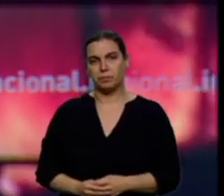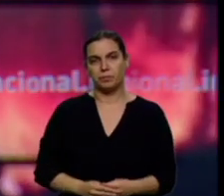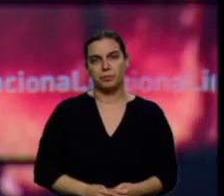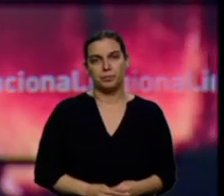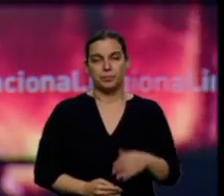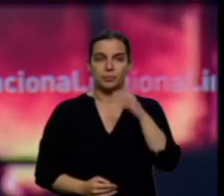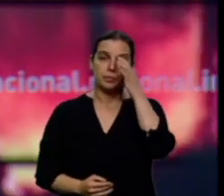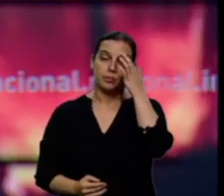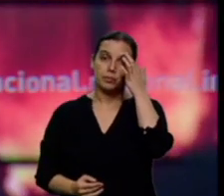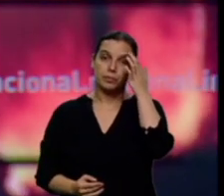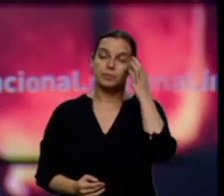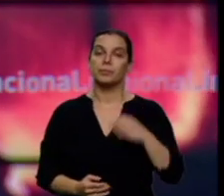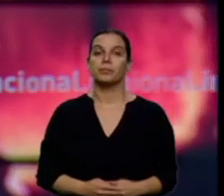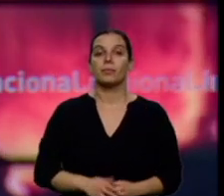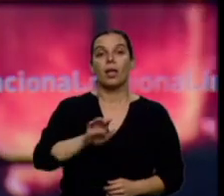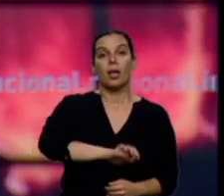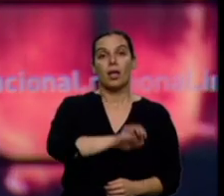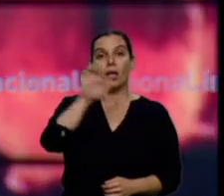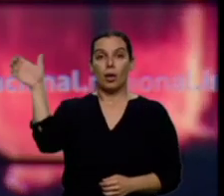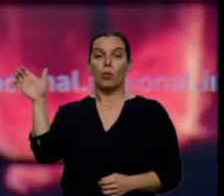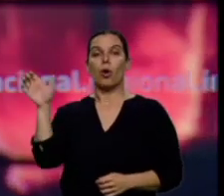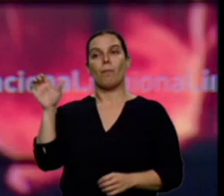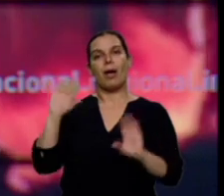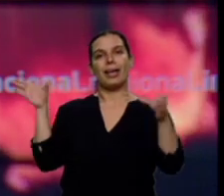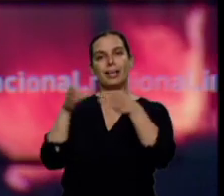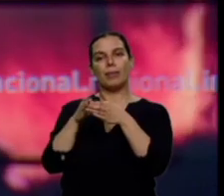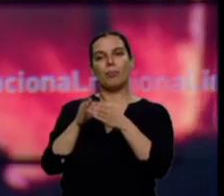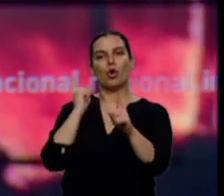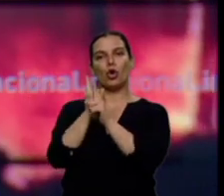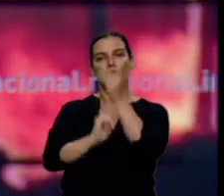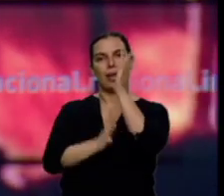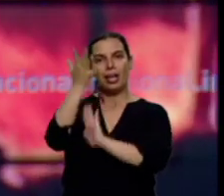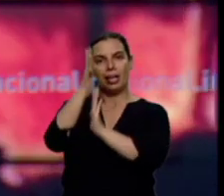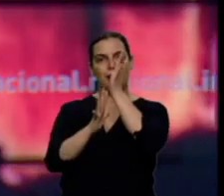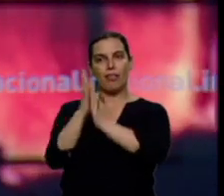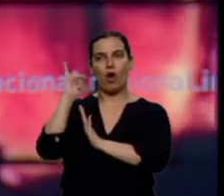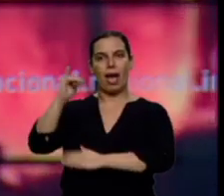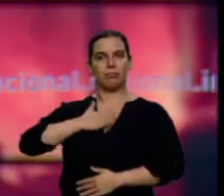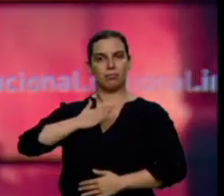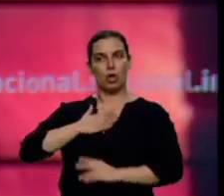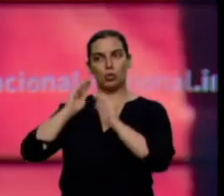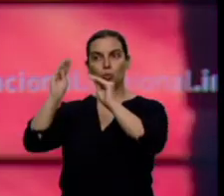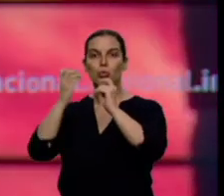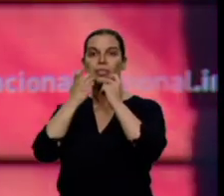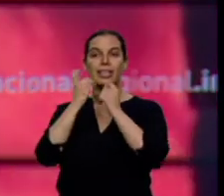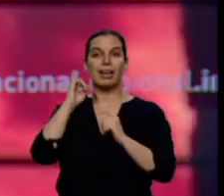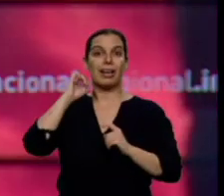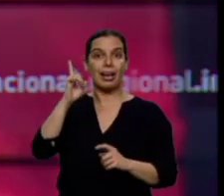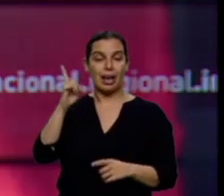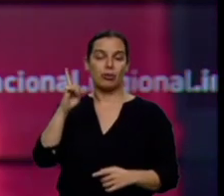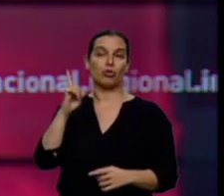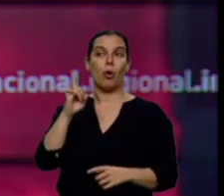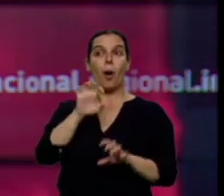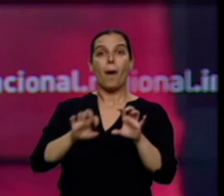Europa tiene su propia flota contra incendios para reforzar a los Estados miembros en caso de necesidad. Y España es uno de los países más